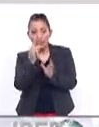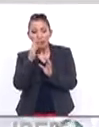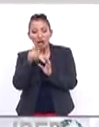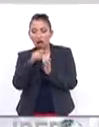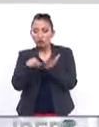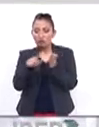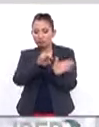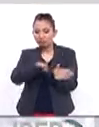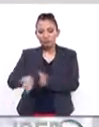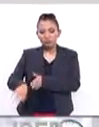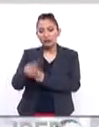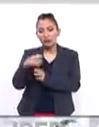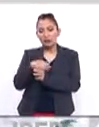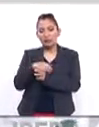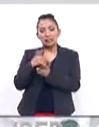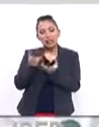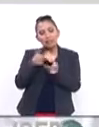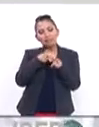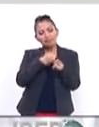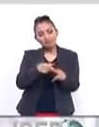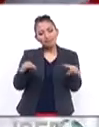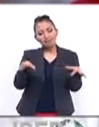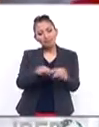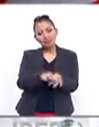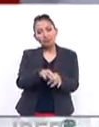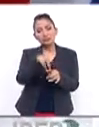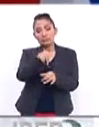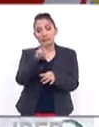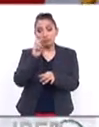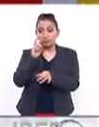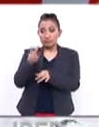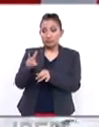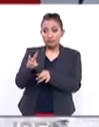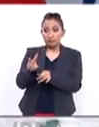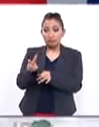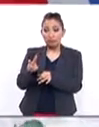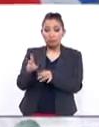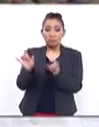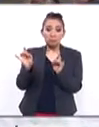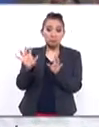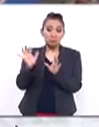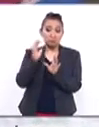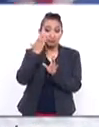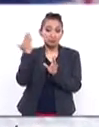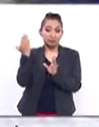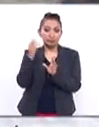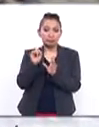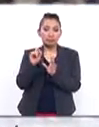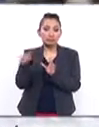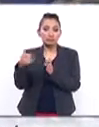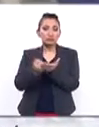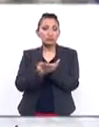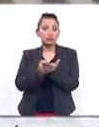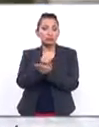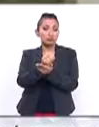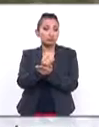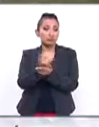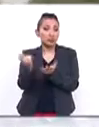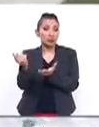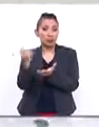tanto, retiro mi solicitud de salida, y eso podría ser visto y sin el aval de los 27 como una decisión